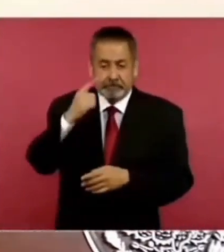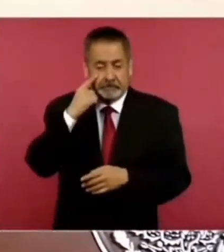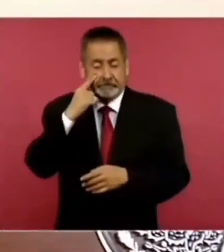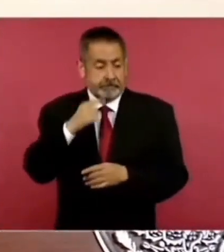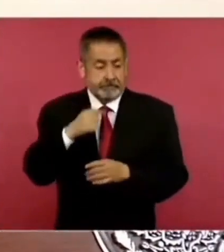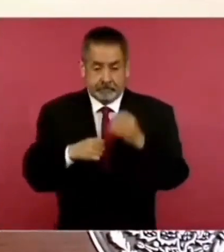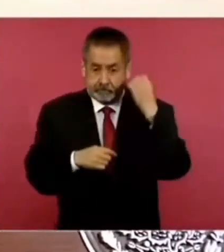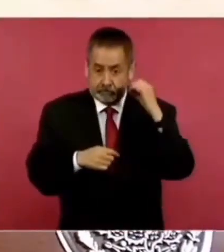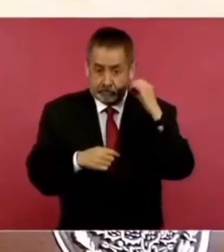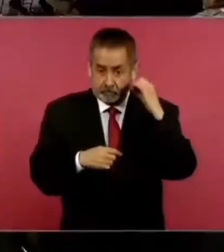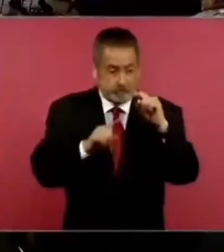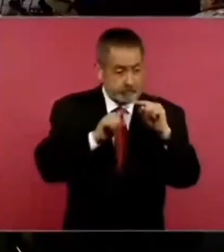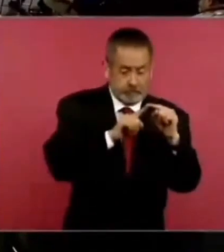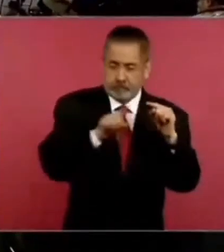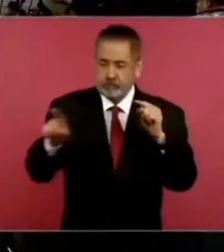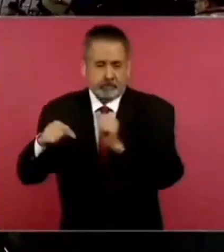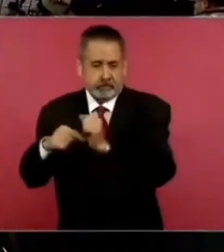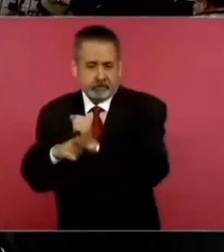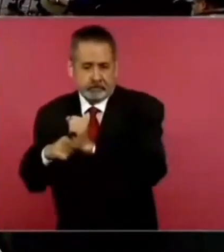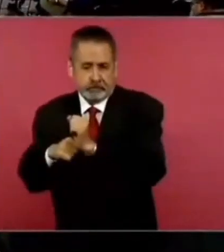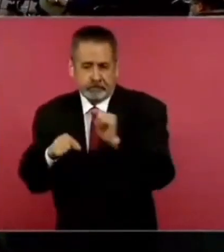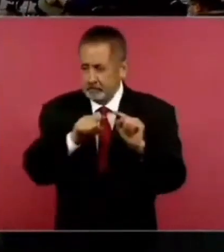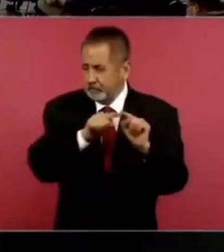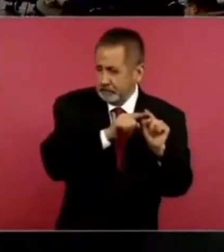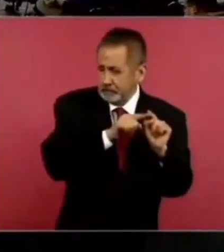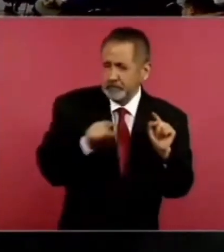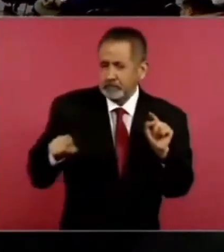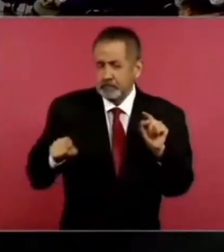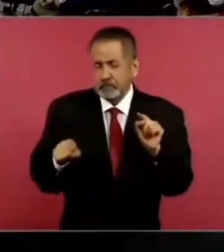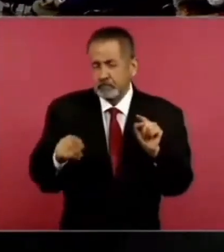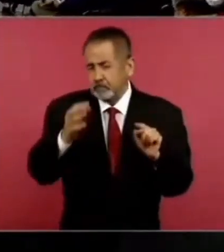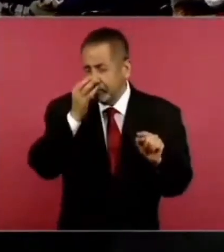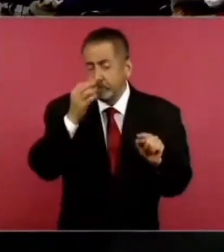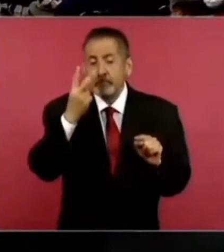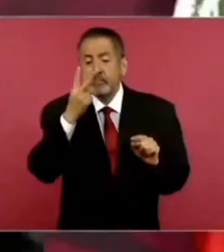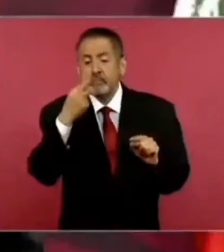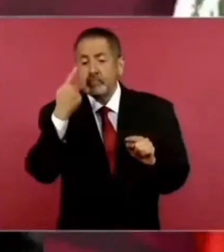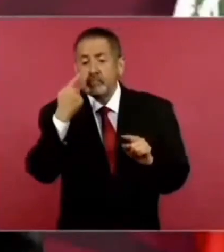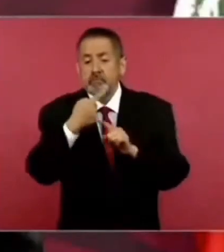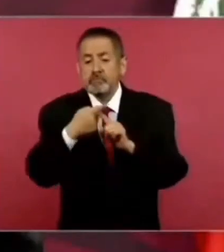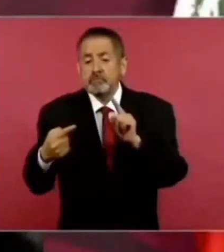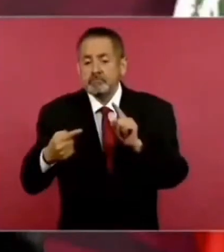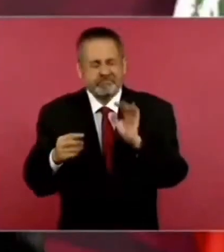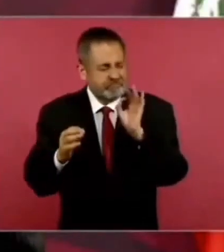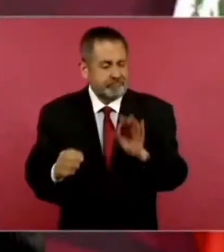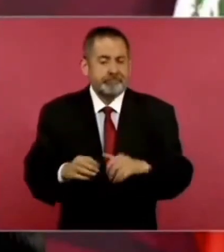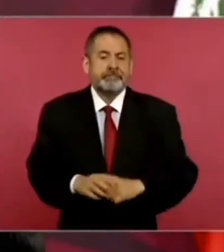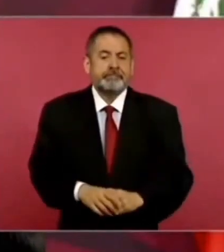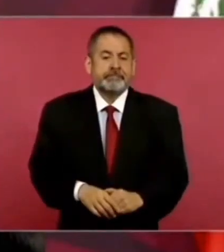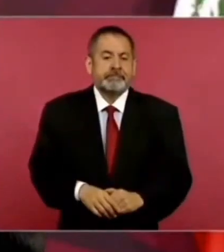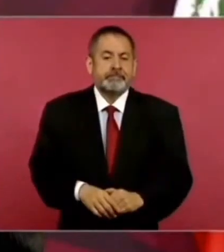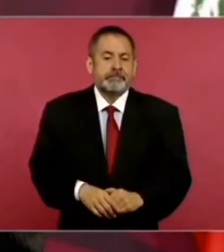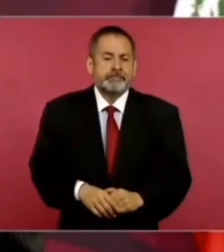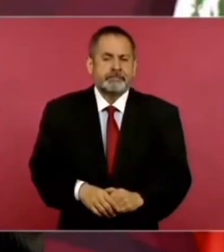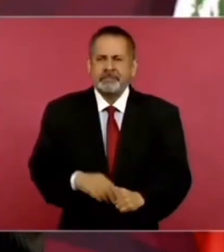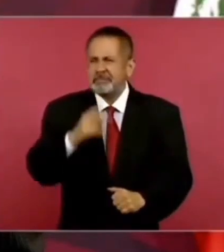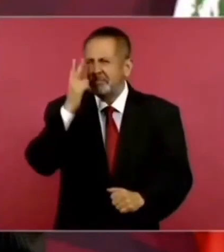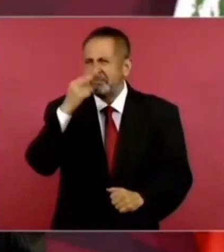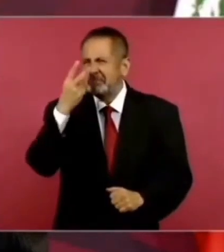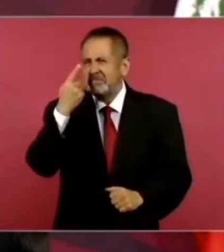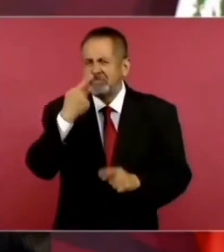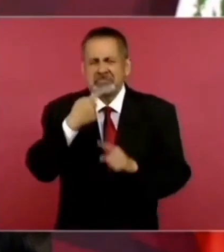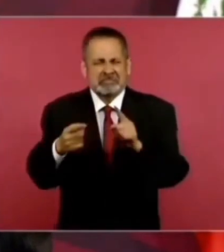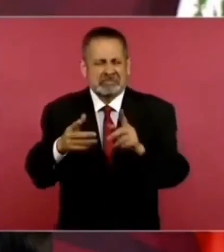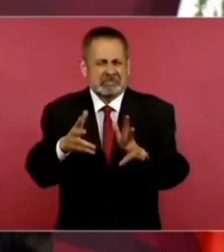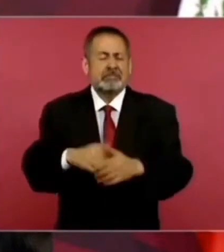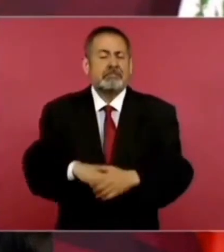Oaxaca a Puerto Escondido dos horas y media. Dos horas, dos horas